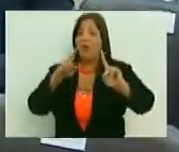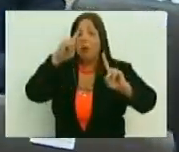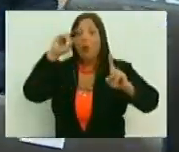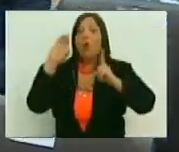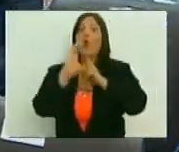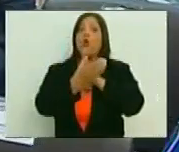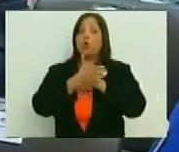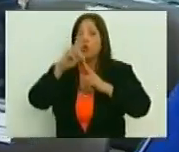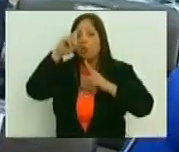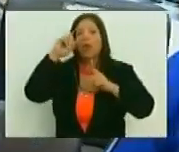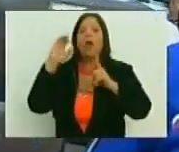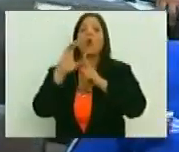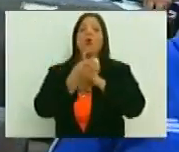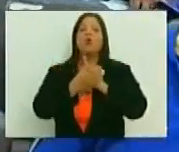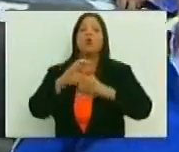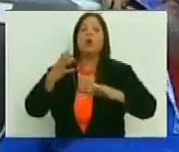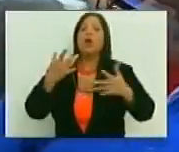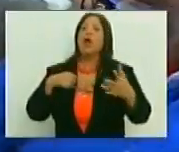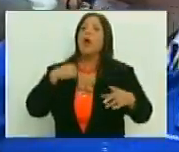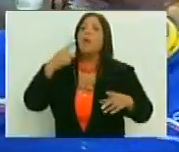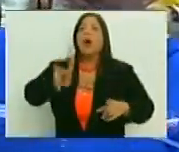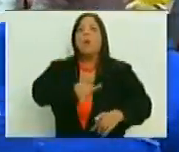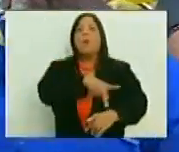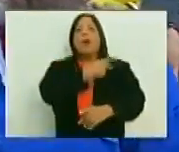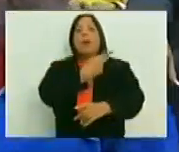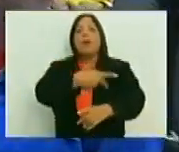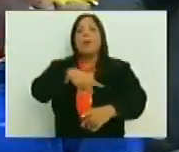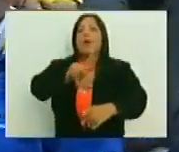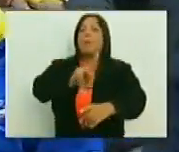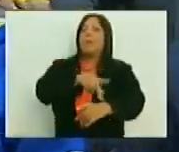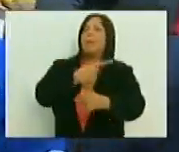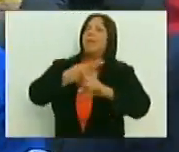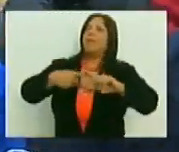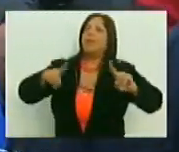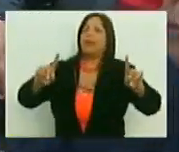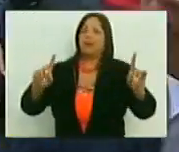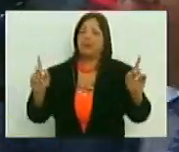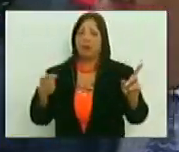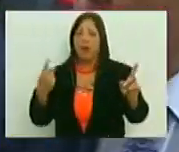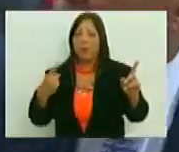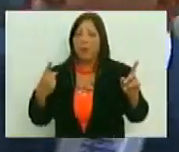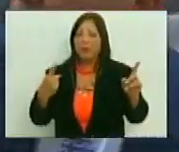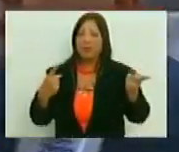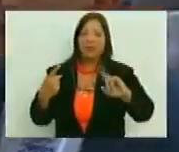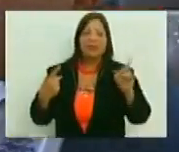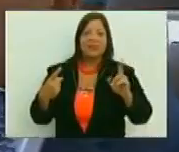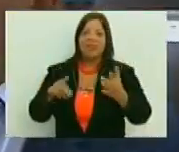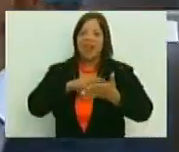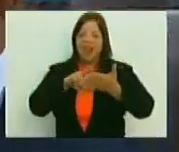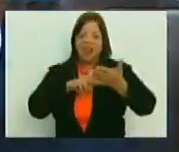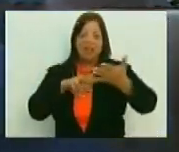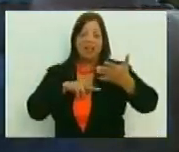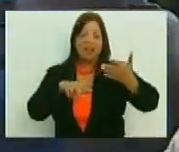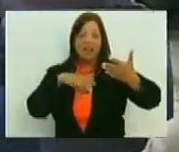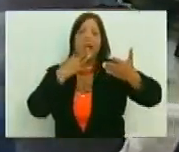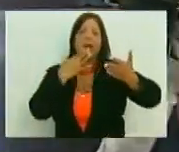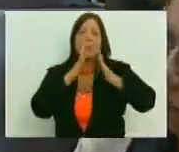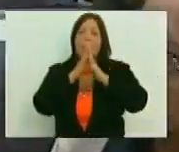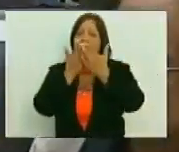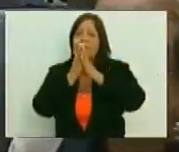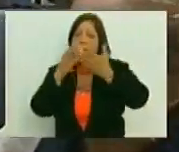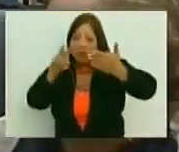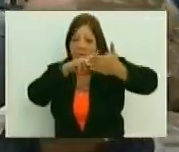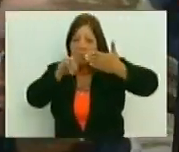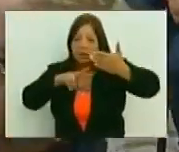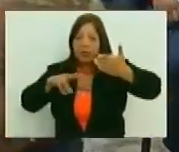cultura se decretara y nosotros hiciéramos un poema para ser diferente, bueno, ya leyendo los diferentes libros